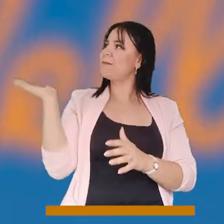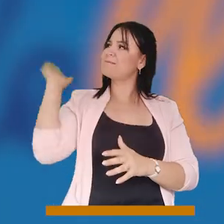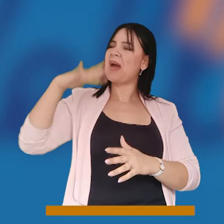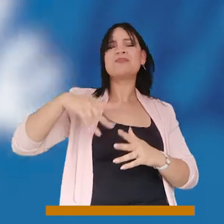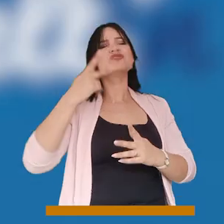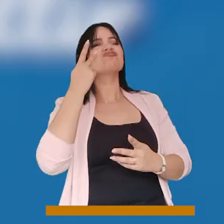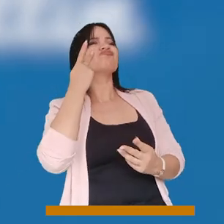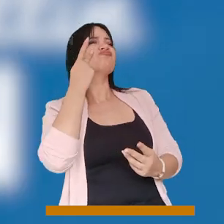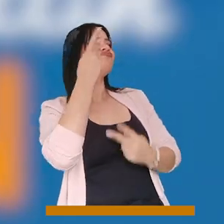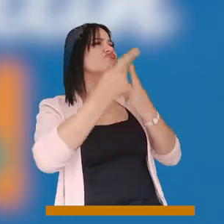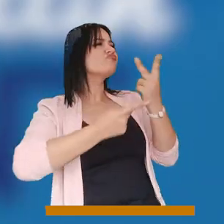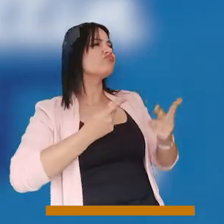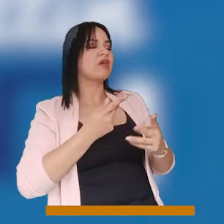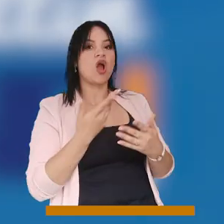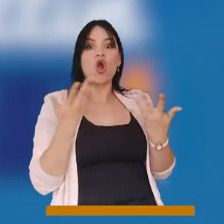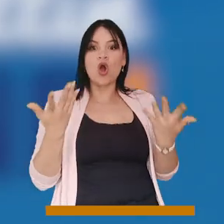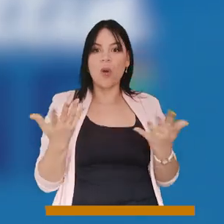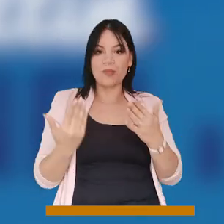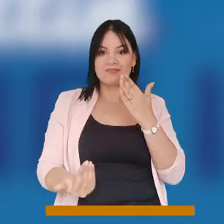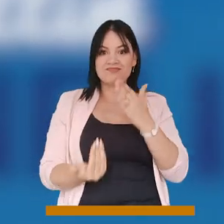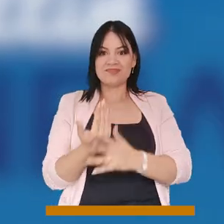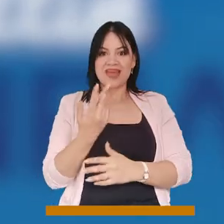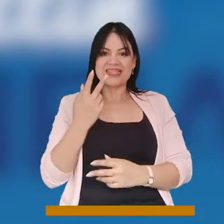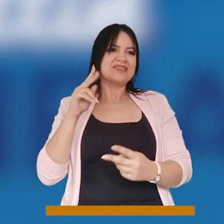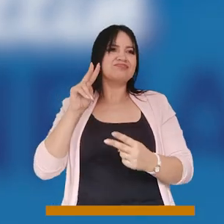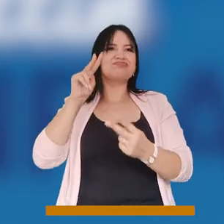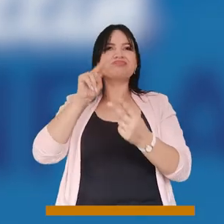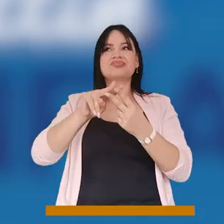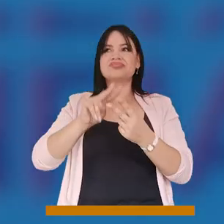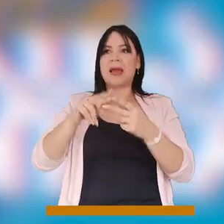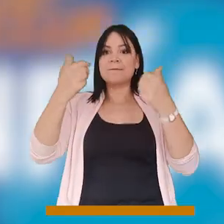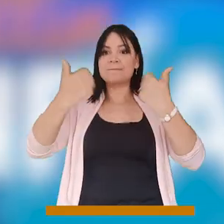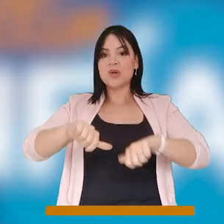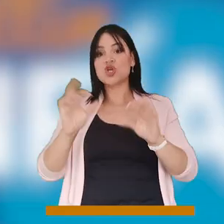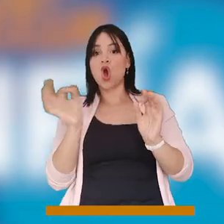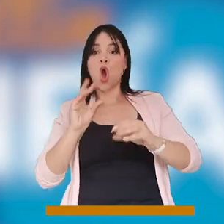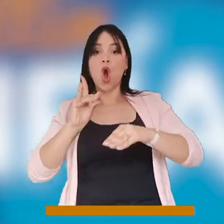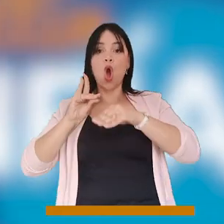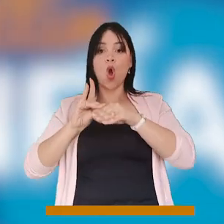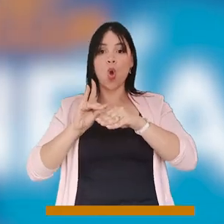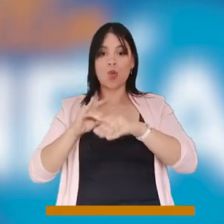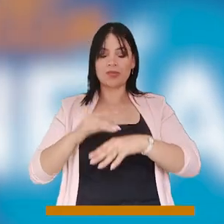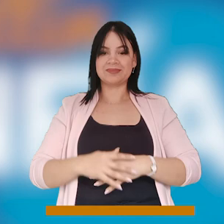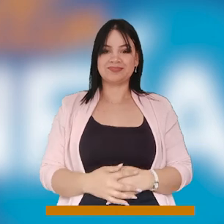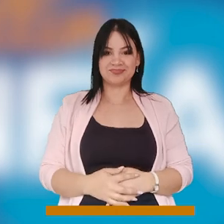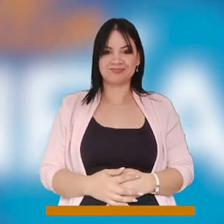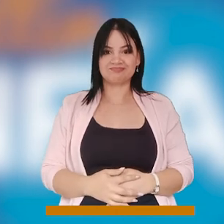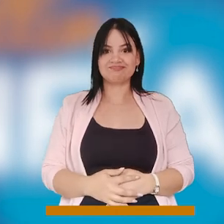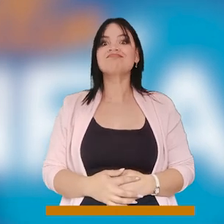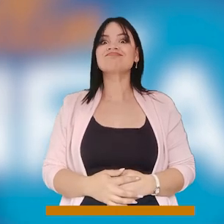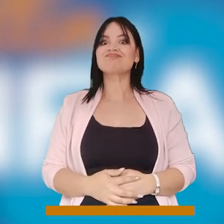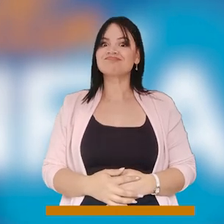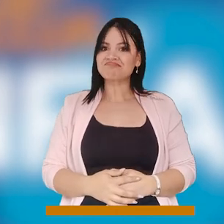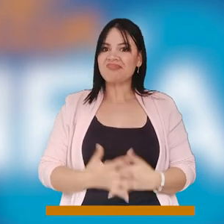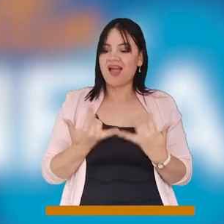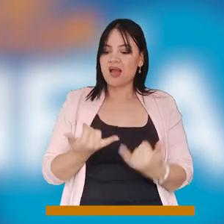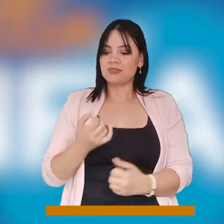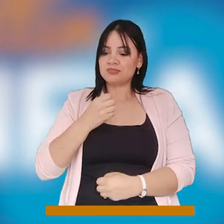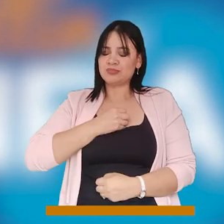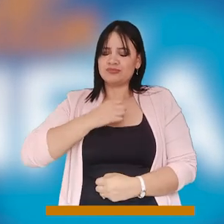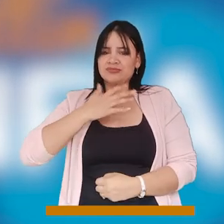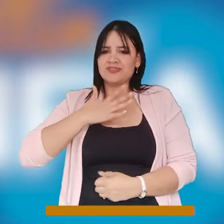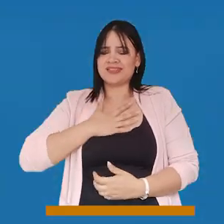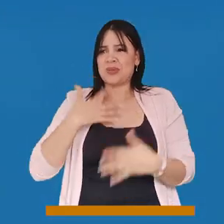conocerlo. La experiencia comienza llegando en bus o en Uber hasta la Uva de la Armonía. Esta realidad ofrece una oportunidad gigantesca para Medellín,